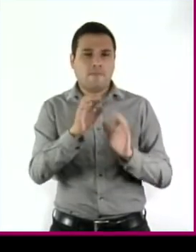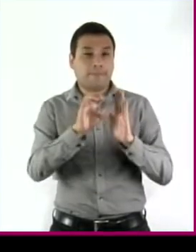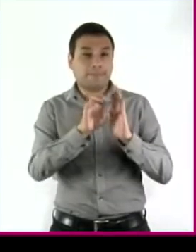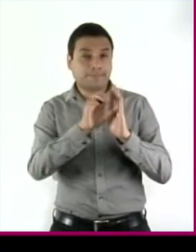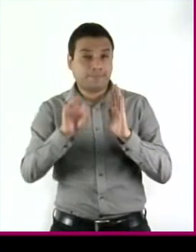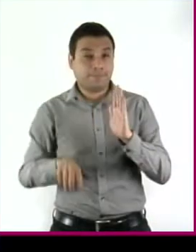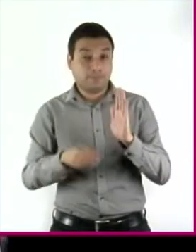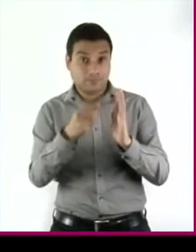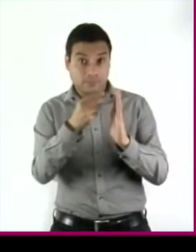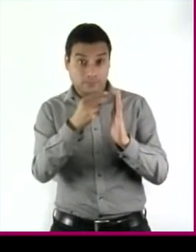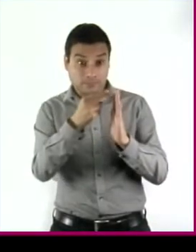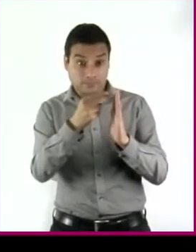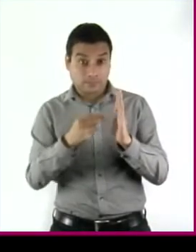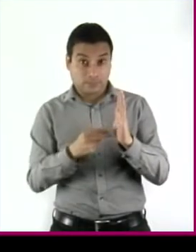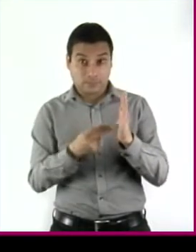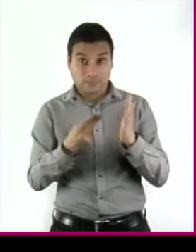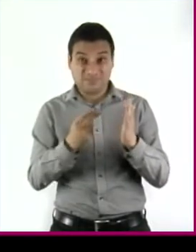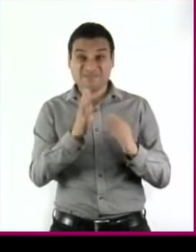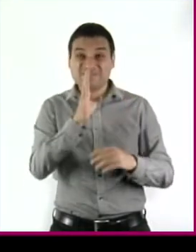medios pacíficos.